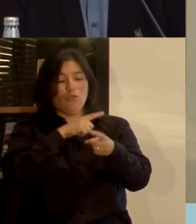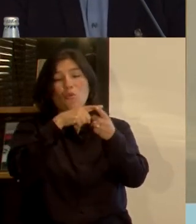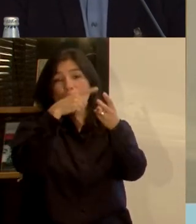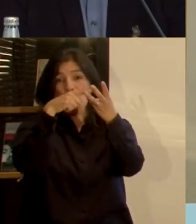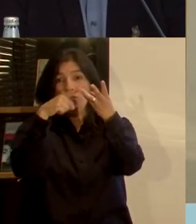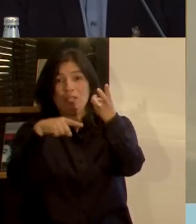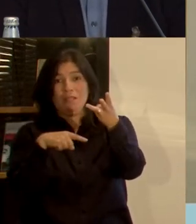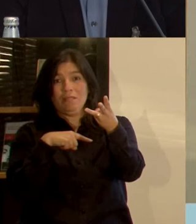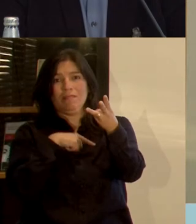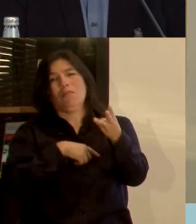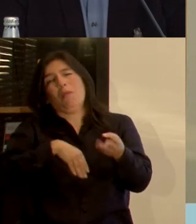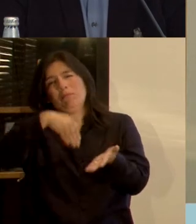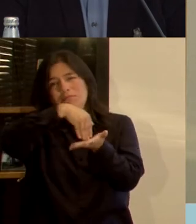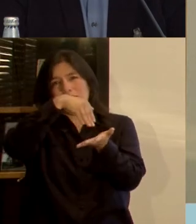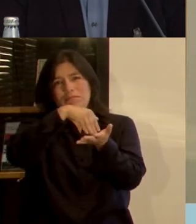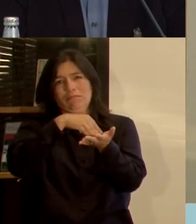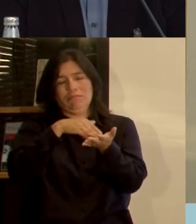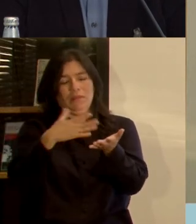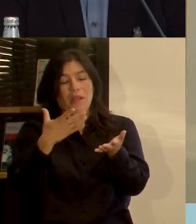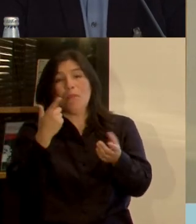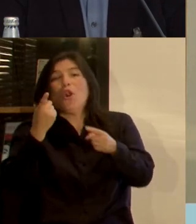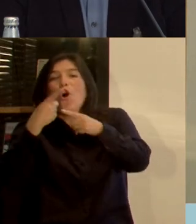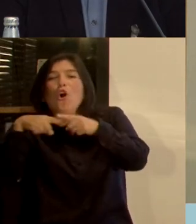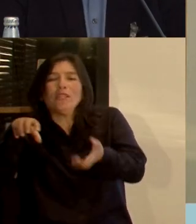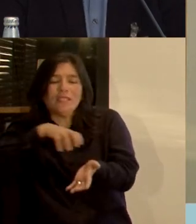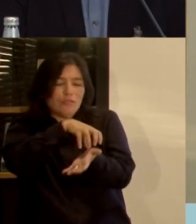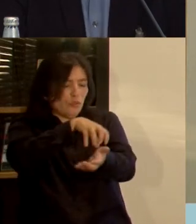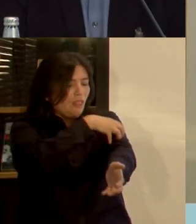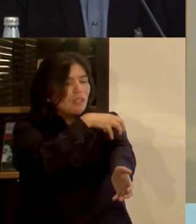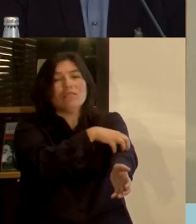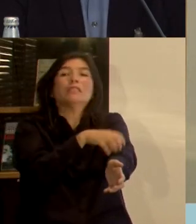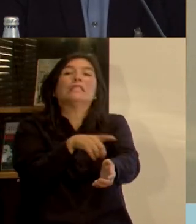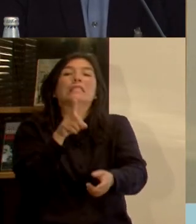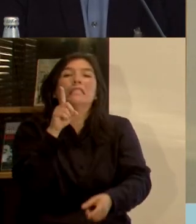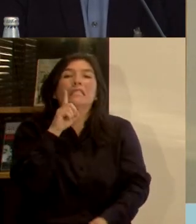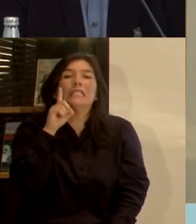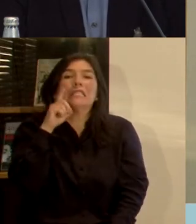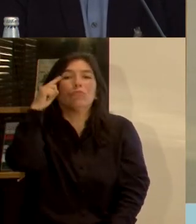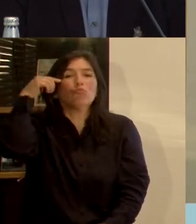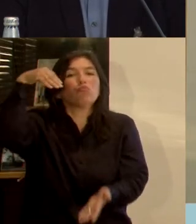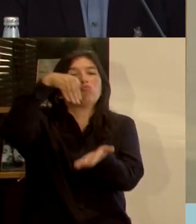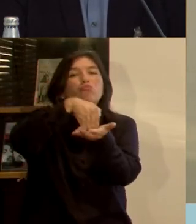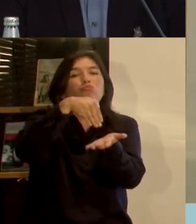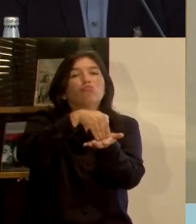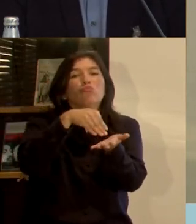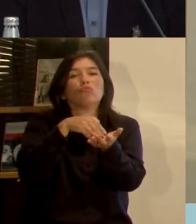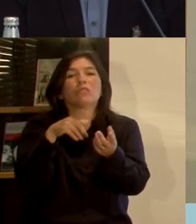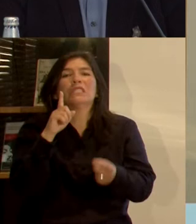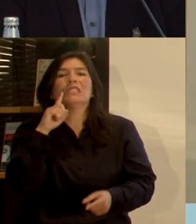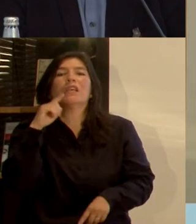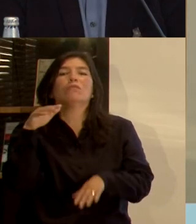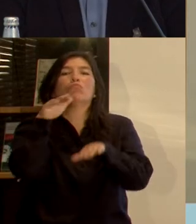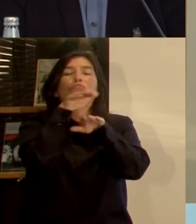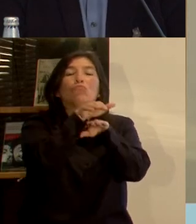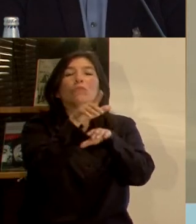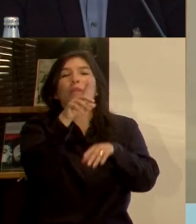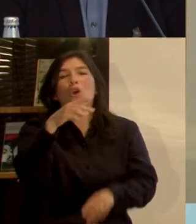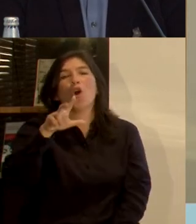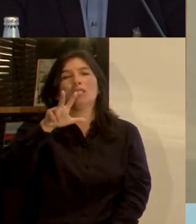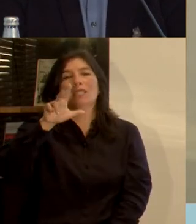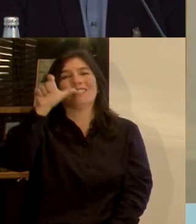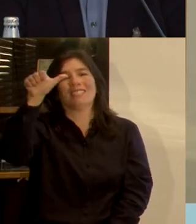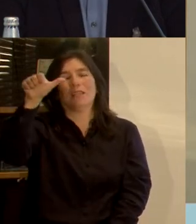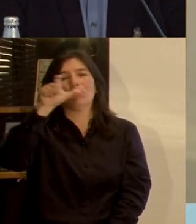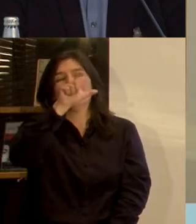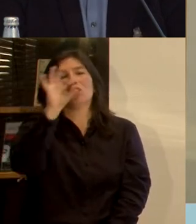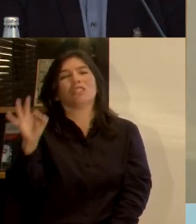metropolitanas. Pero están emergiendo otras capitales regionales que tienen carácter de metropolización. Y Quique Alto Aspicio concentra el 86% de